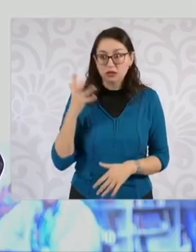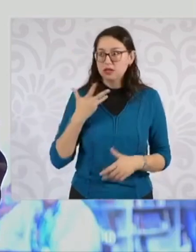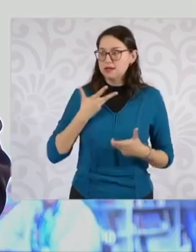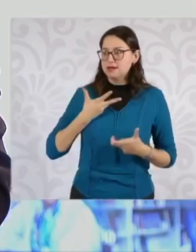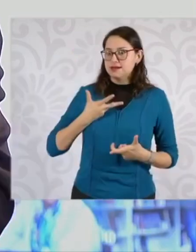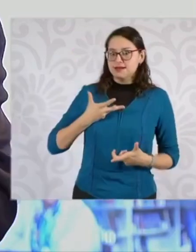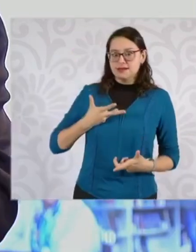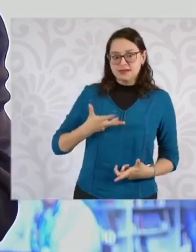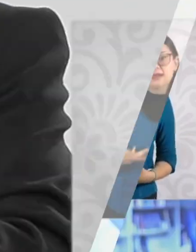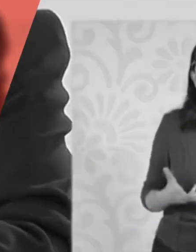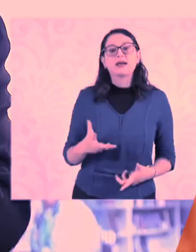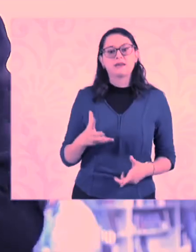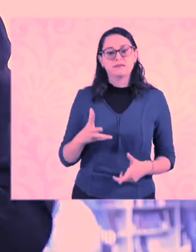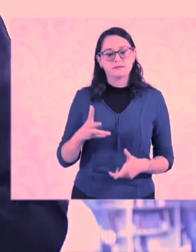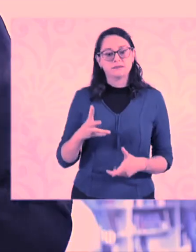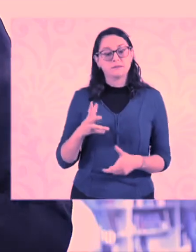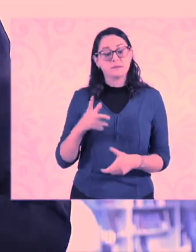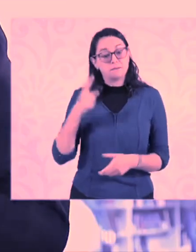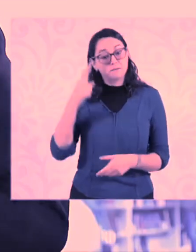caro que cumplirla.